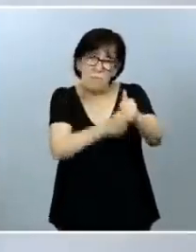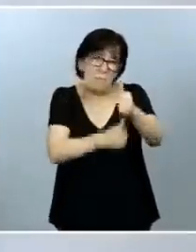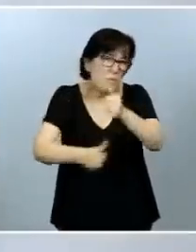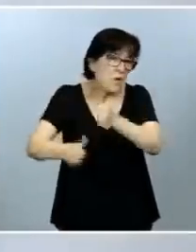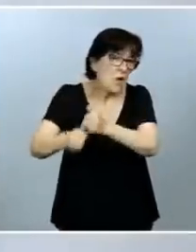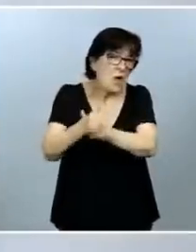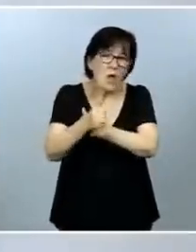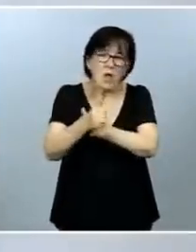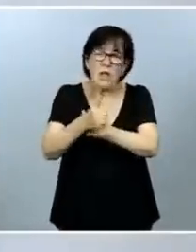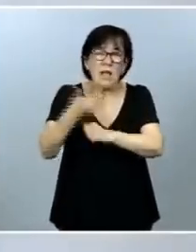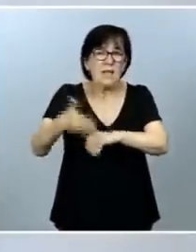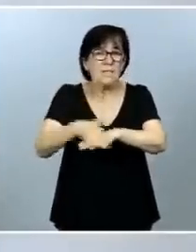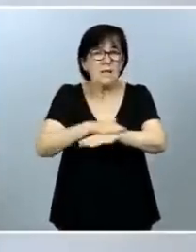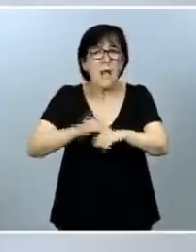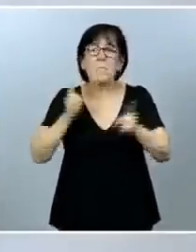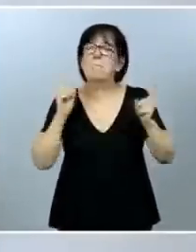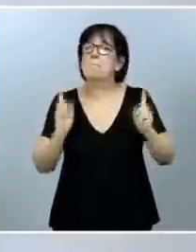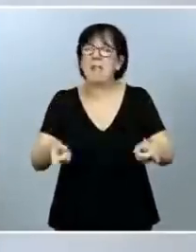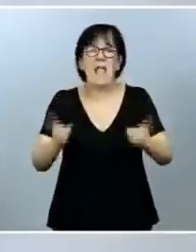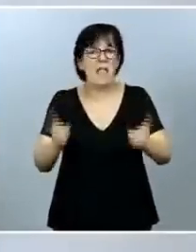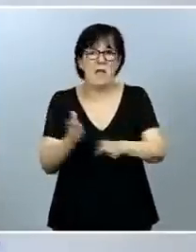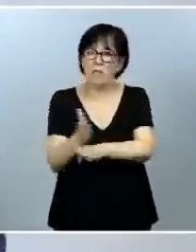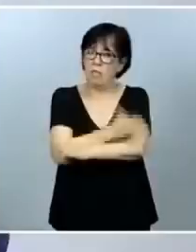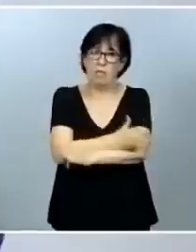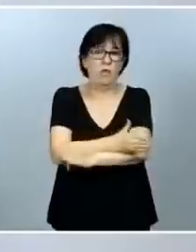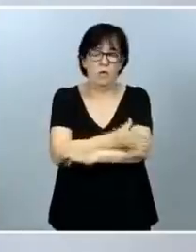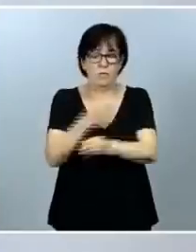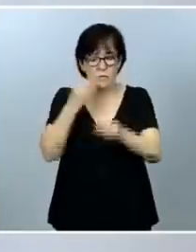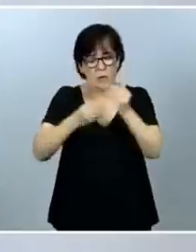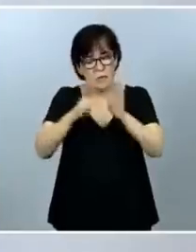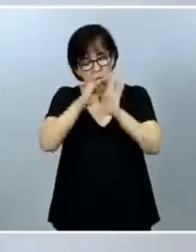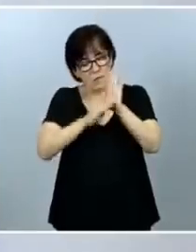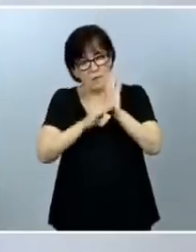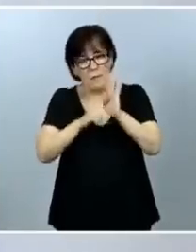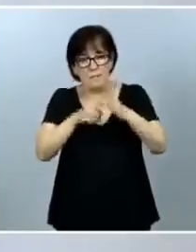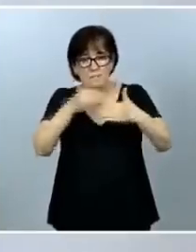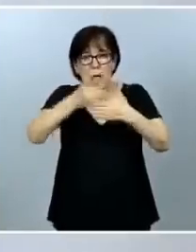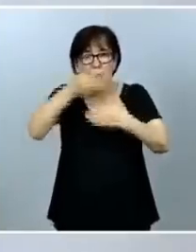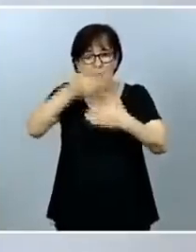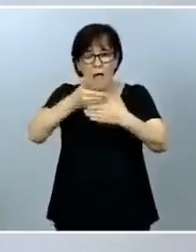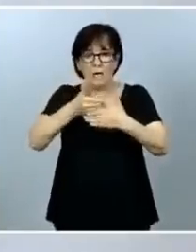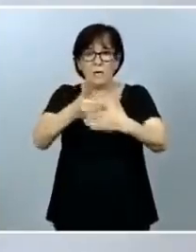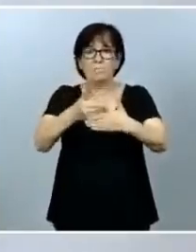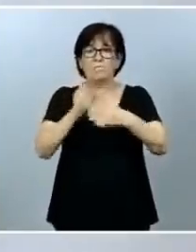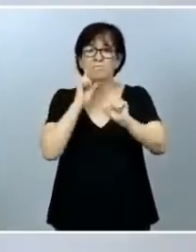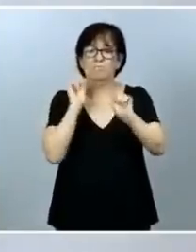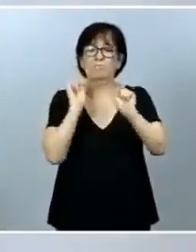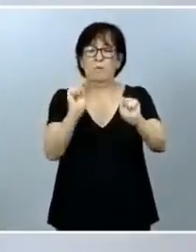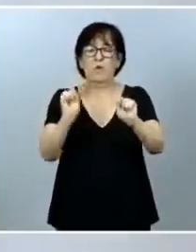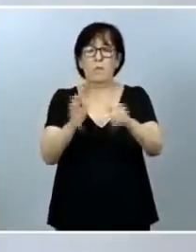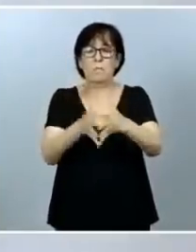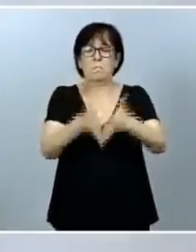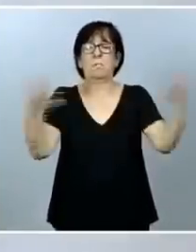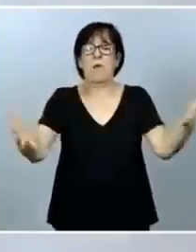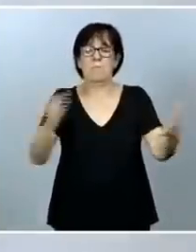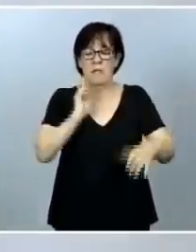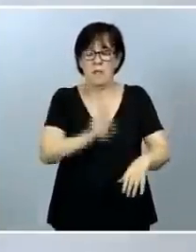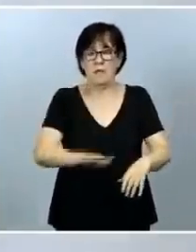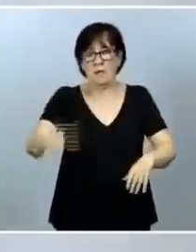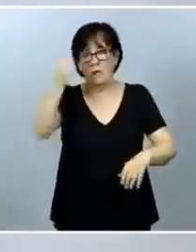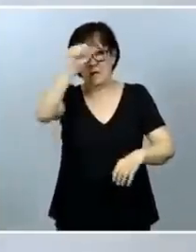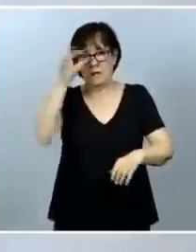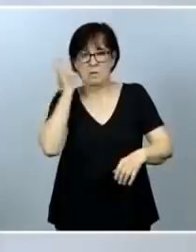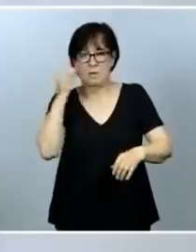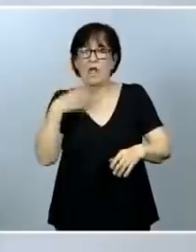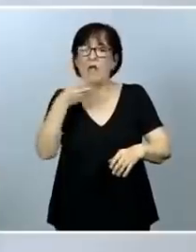norma la prevención. Se trata de establecer barreras de protección más amplias para los niños, niñas y adolescentes en